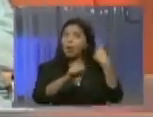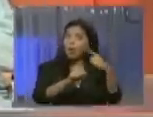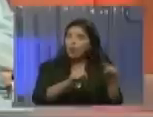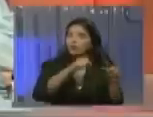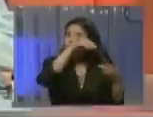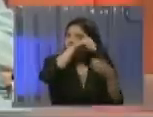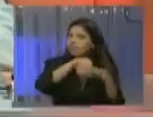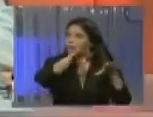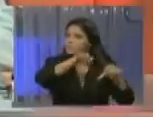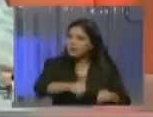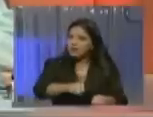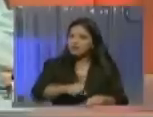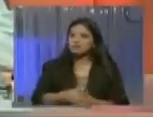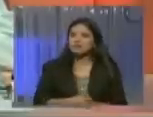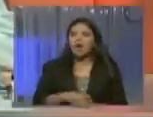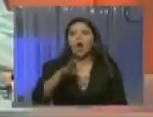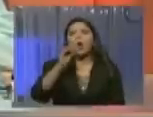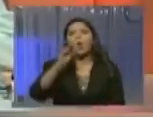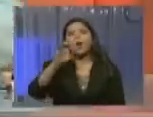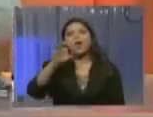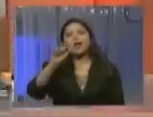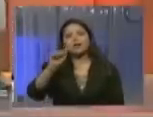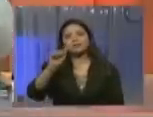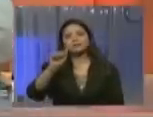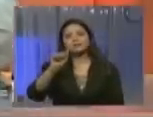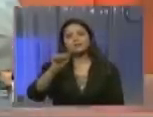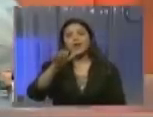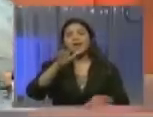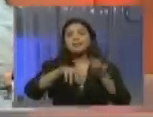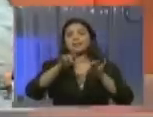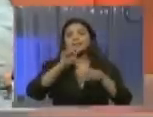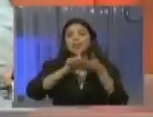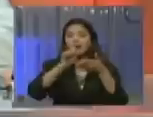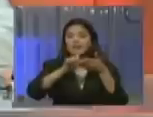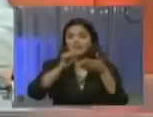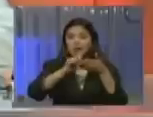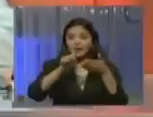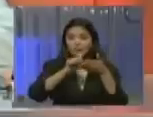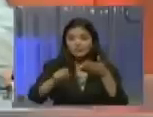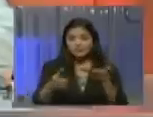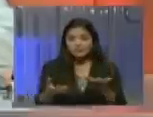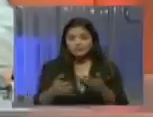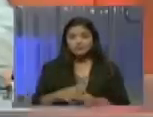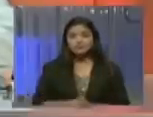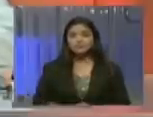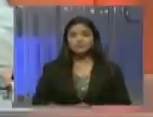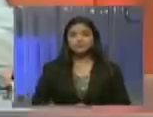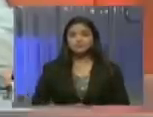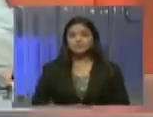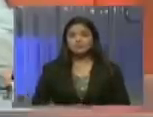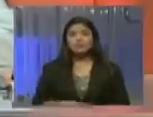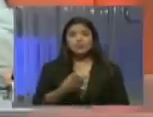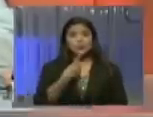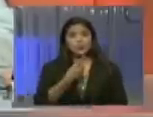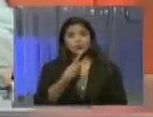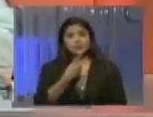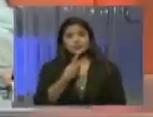imperialista de la OEA, del secretario general, pues, lo decía.